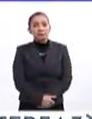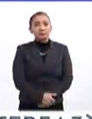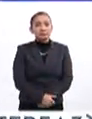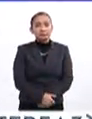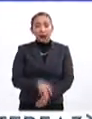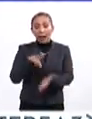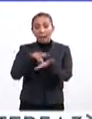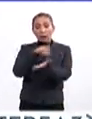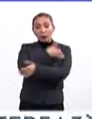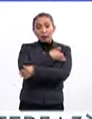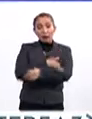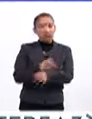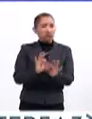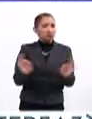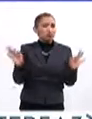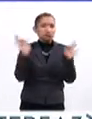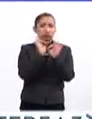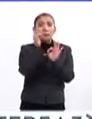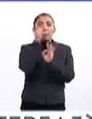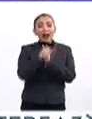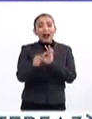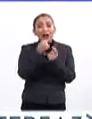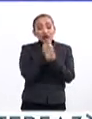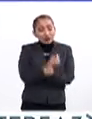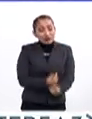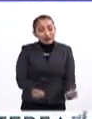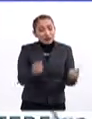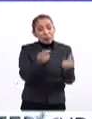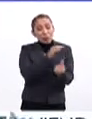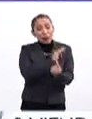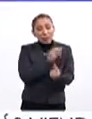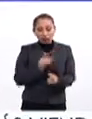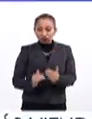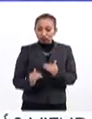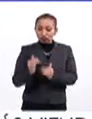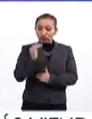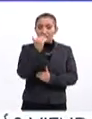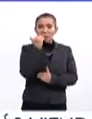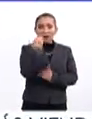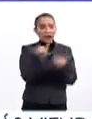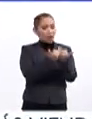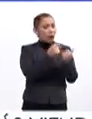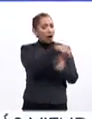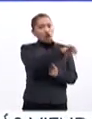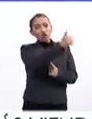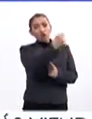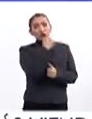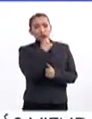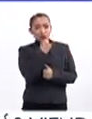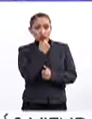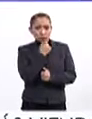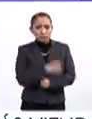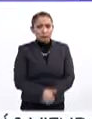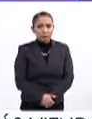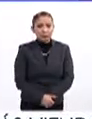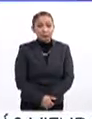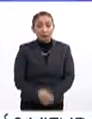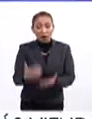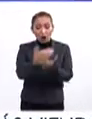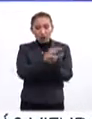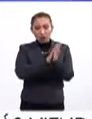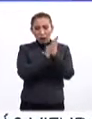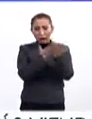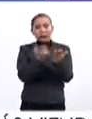El apoyo familiar es fundamental para que los pequeños puedan desarrollarse de la misma manera que los demás niños. La